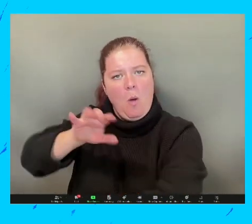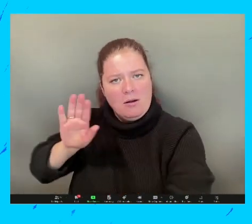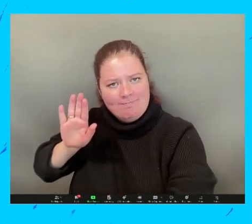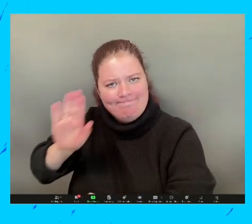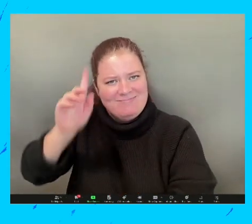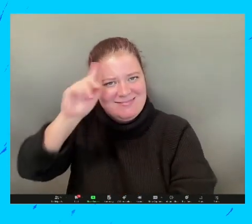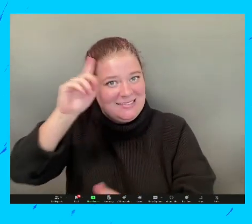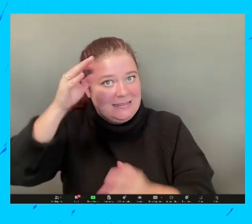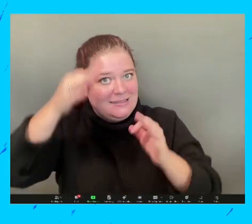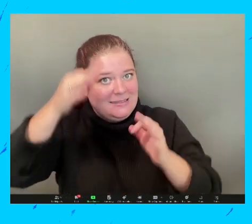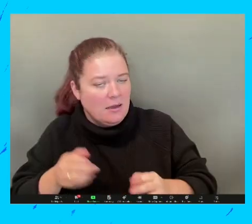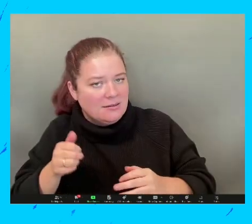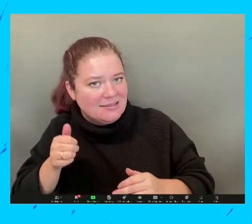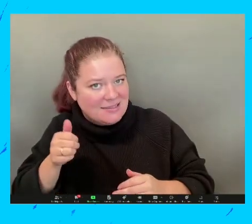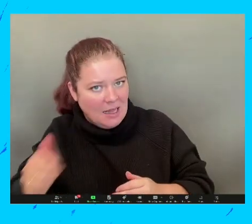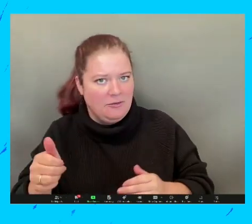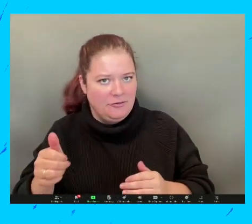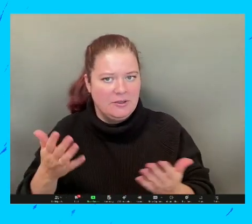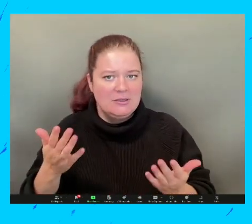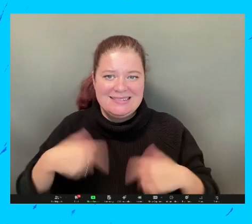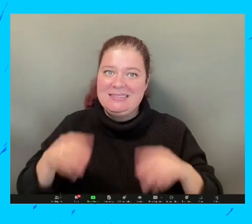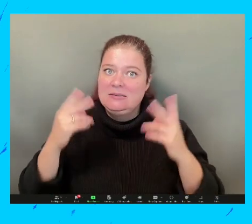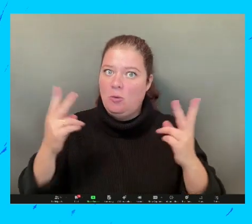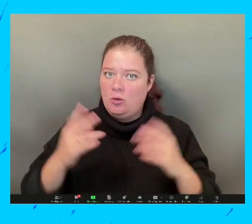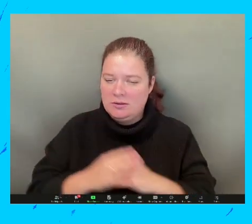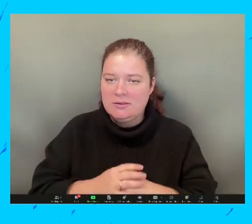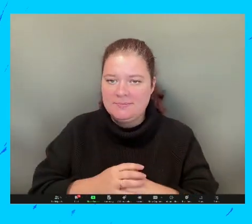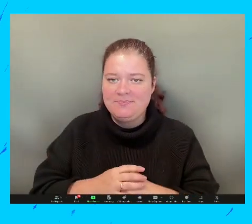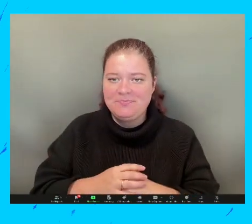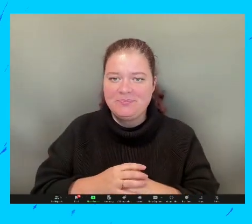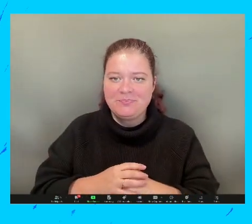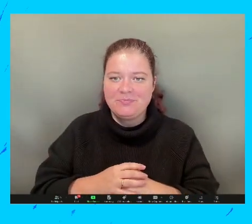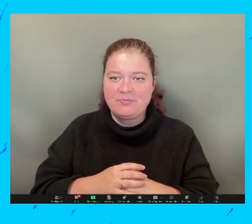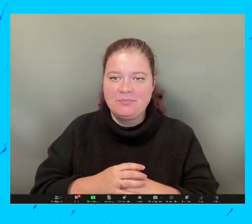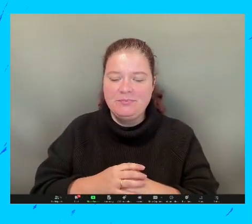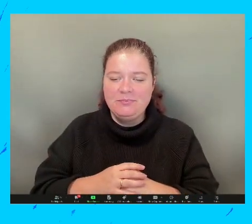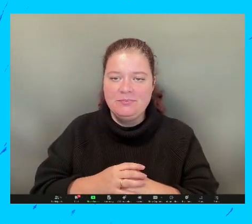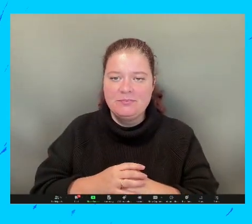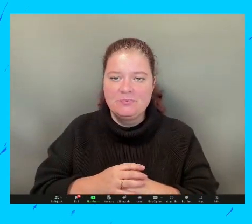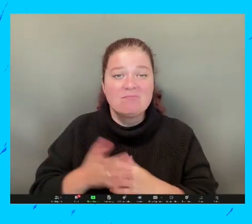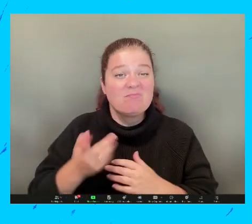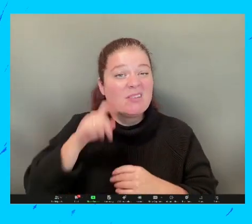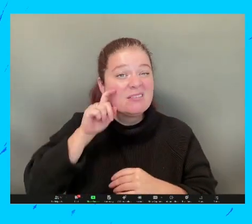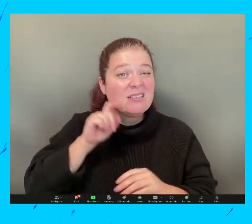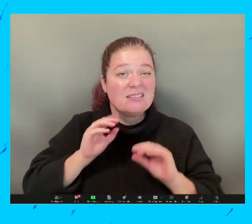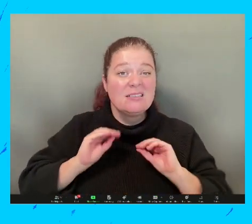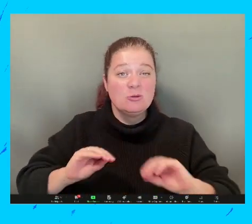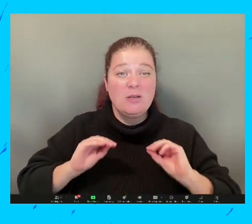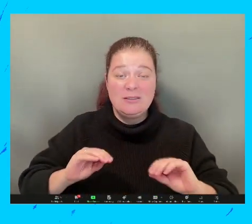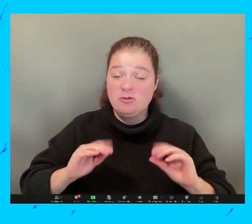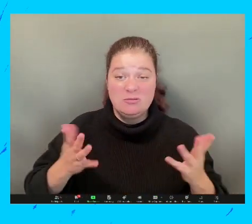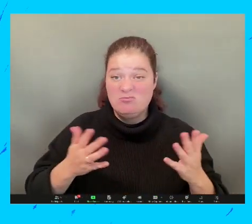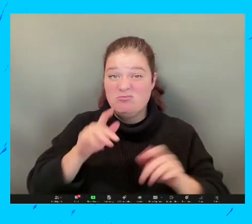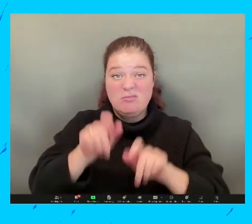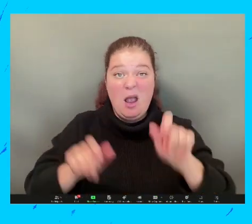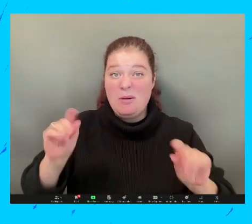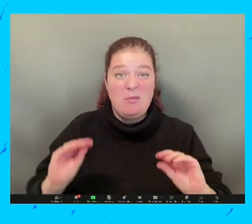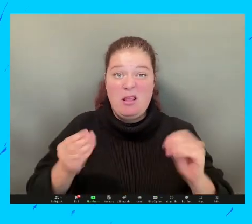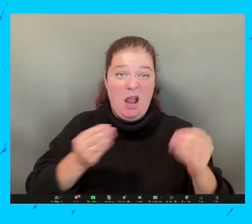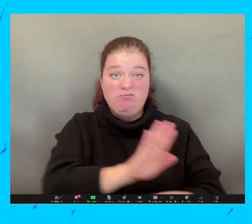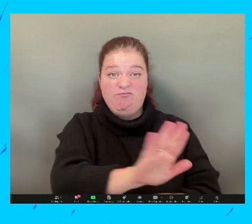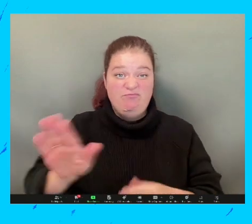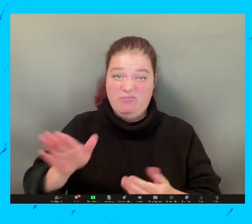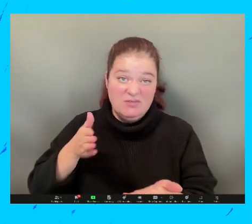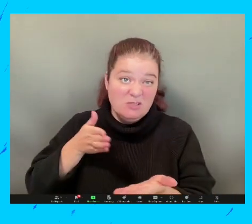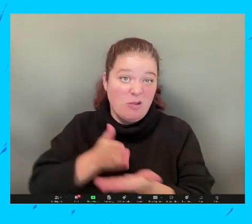Eso en realidad les da poder para que tomen de situaciones informadas. Y la educación y la educación completa